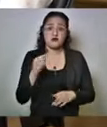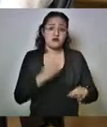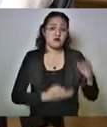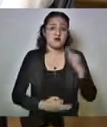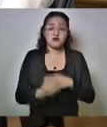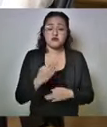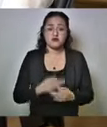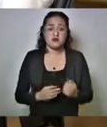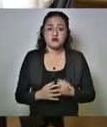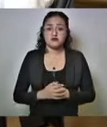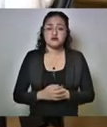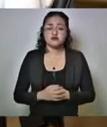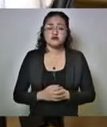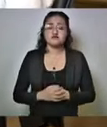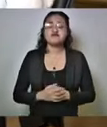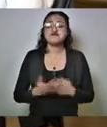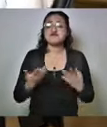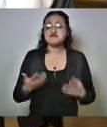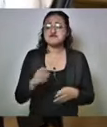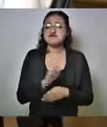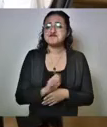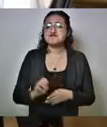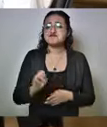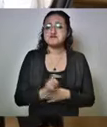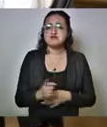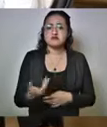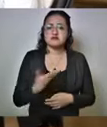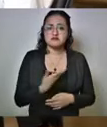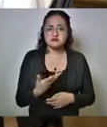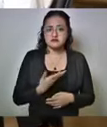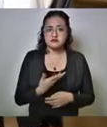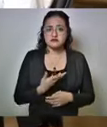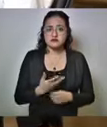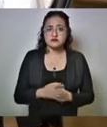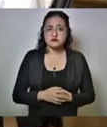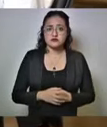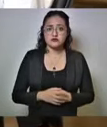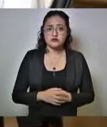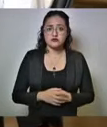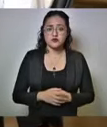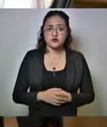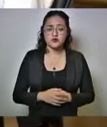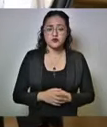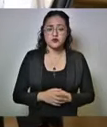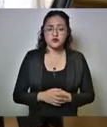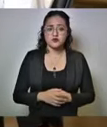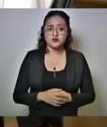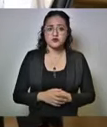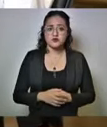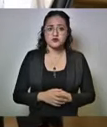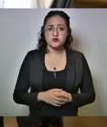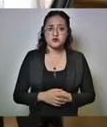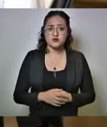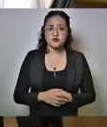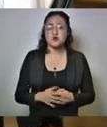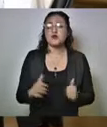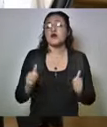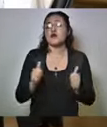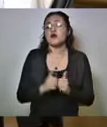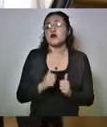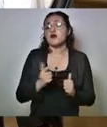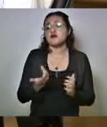Y entonces, tenemos que ir yendo con decretos